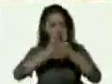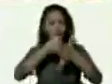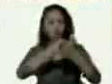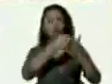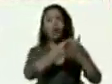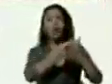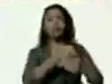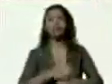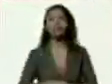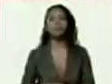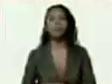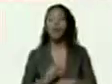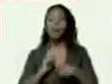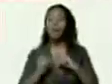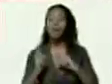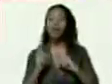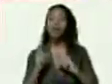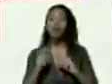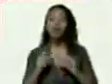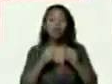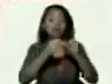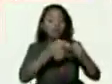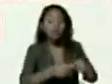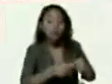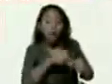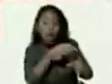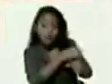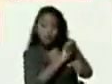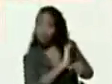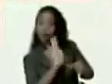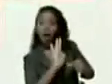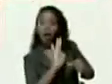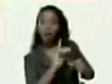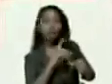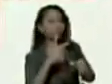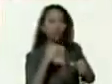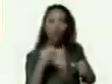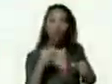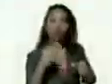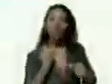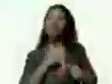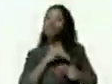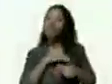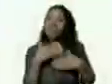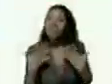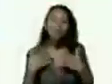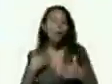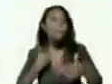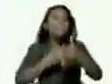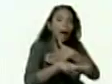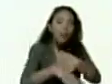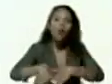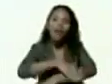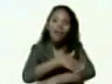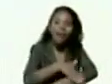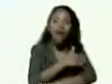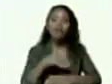pero no nos quedamos ahí vamos a la calle que fue una formulación